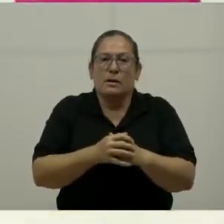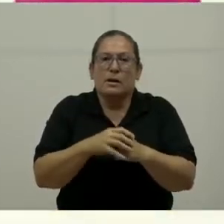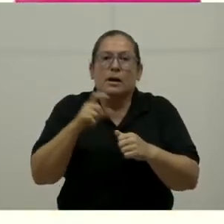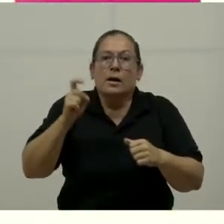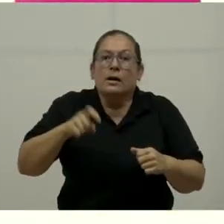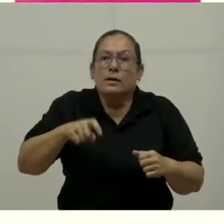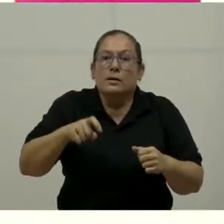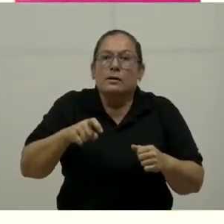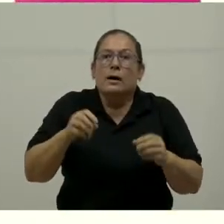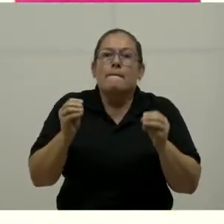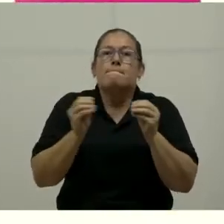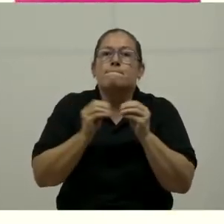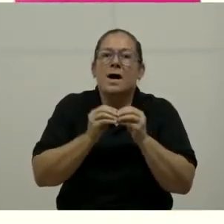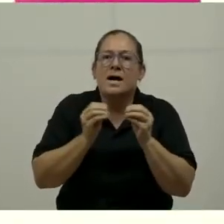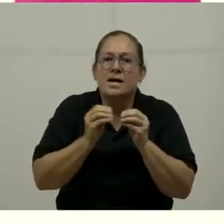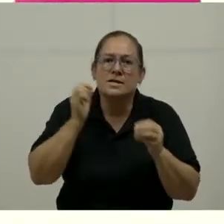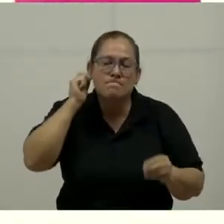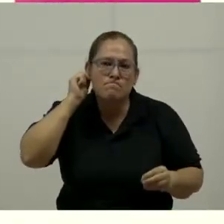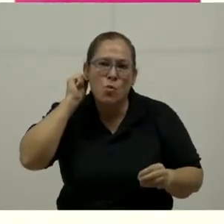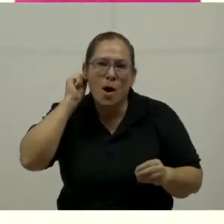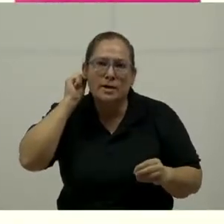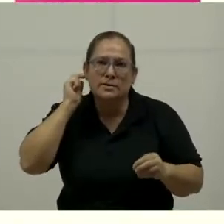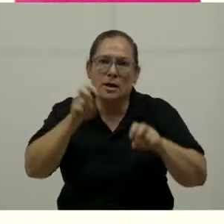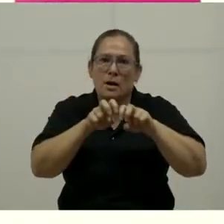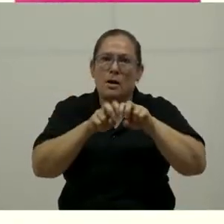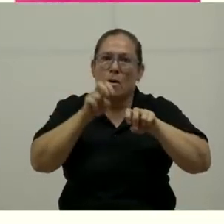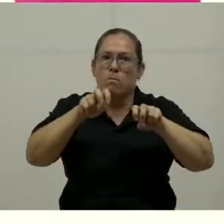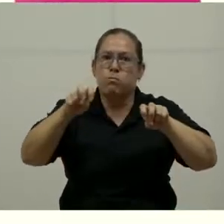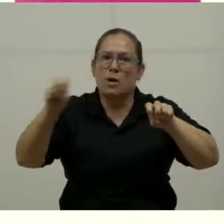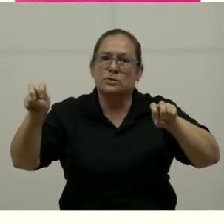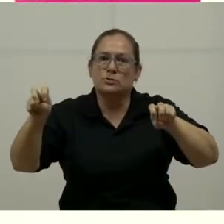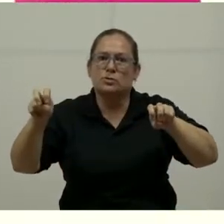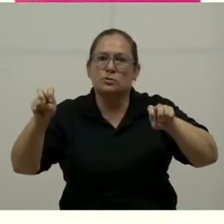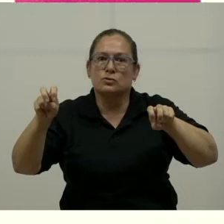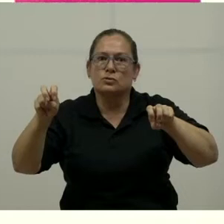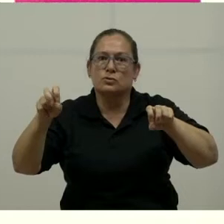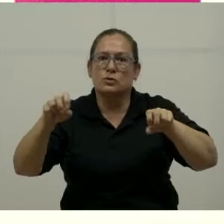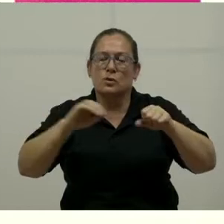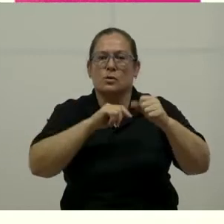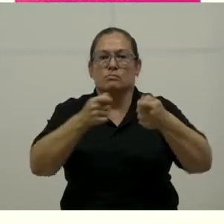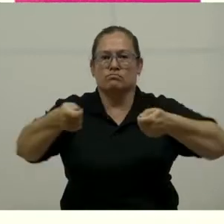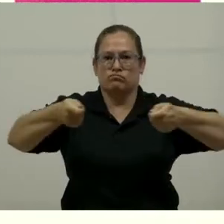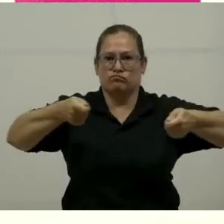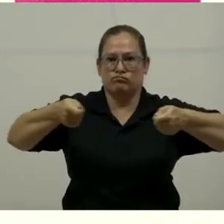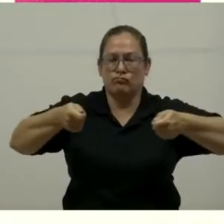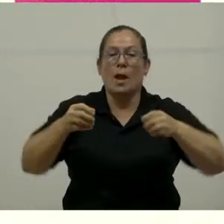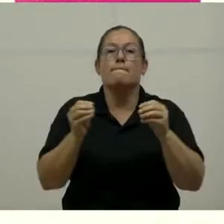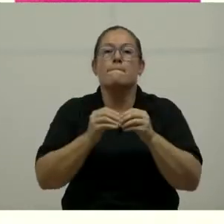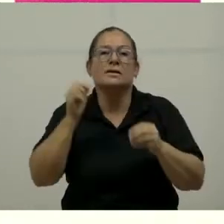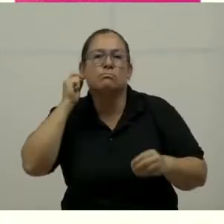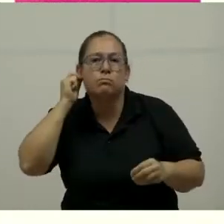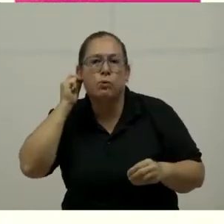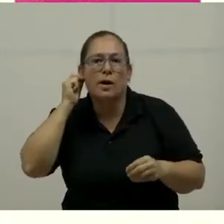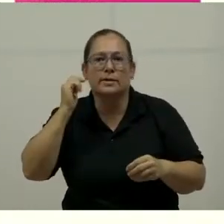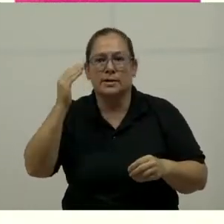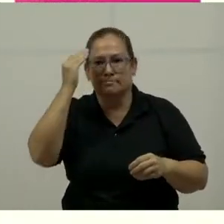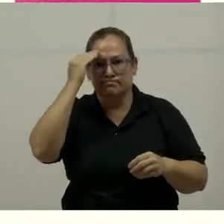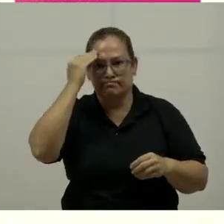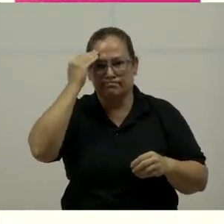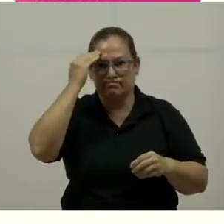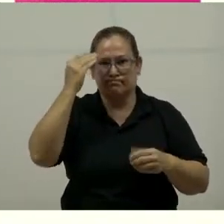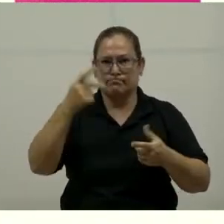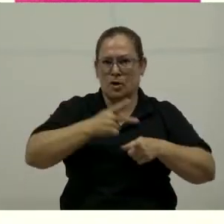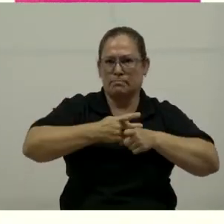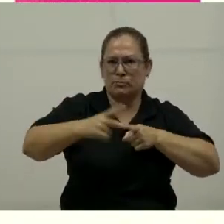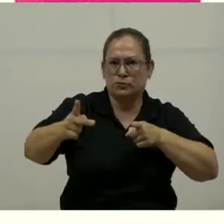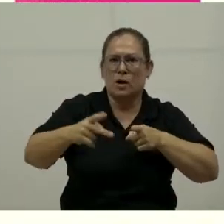Necesitamos a más mujeres en puestos de mando. Necesitamos a más mujeres también capacitadas en liderazgo y en